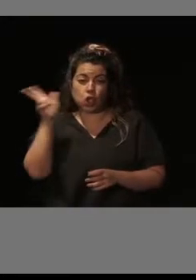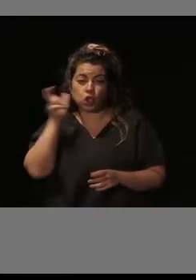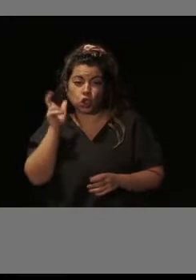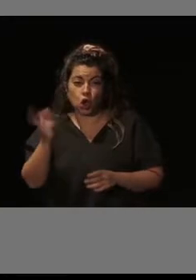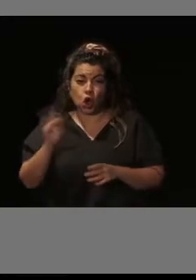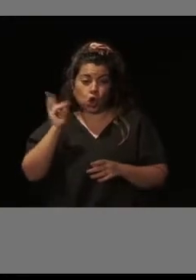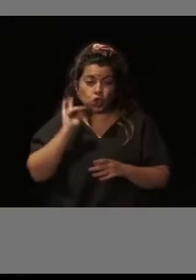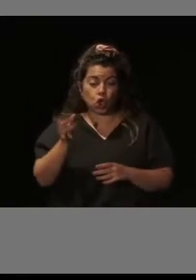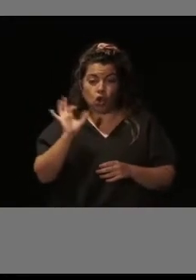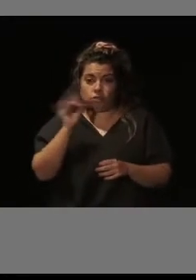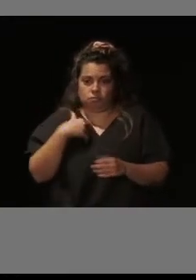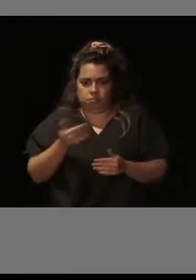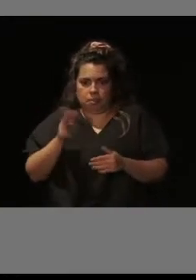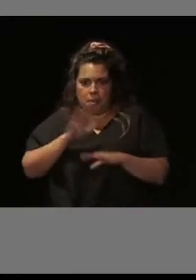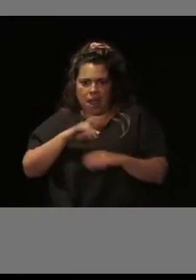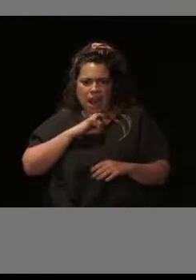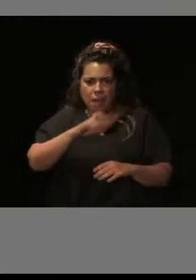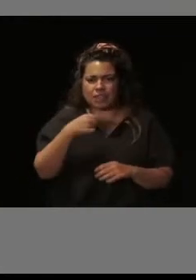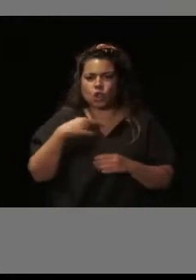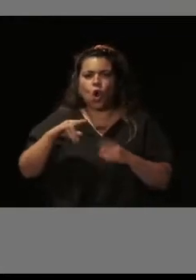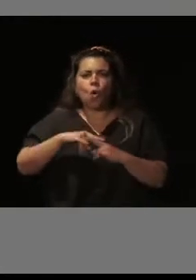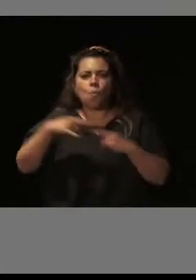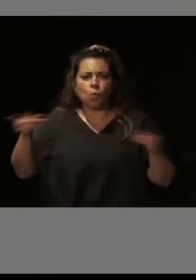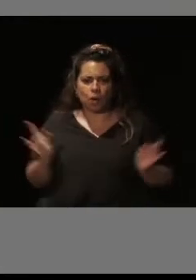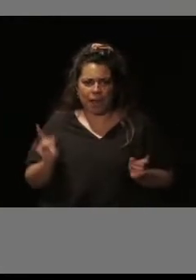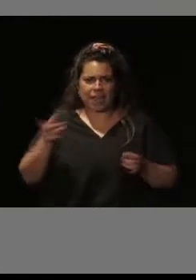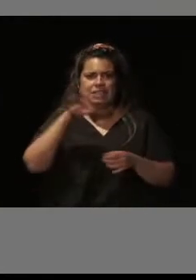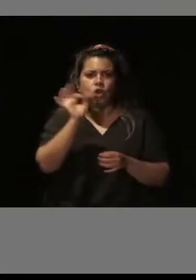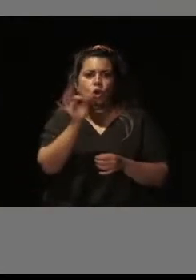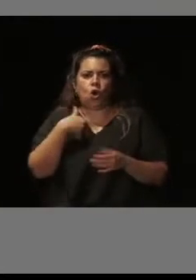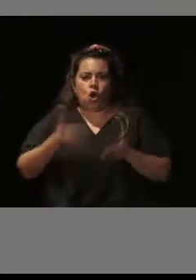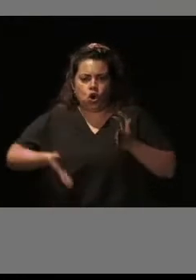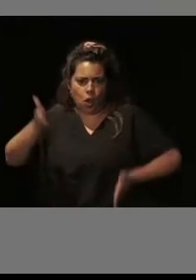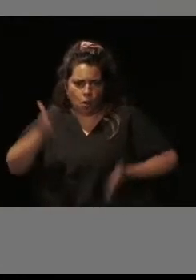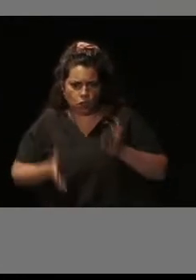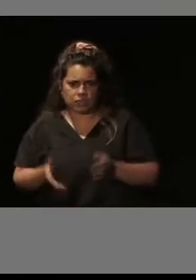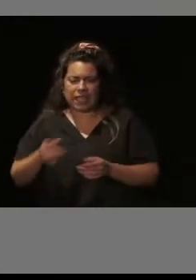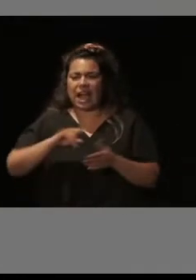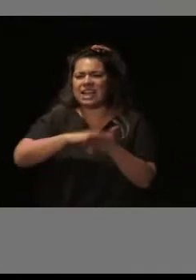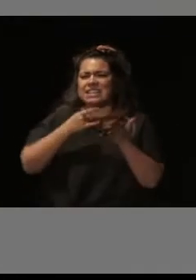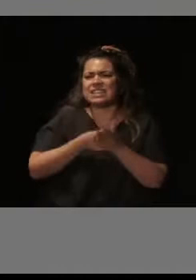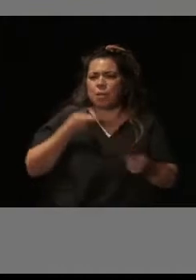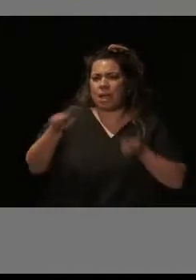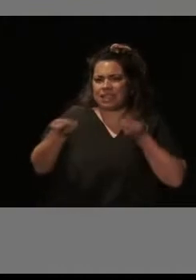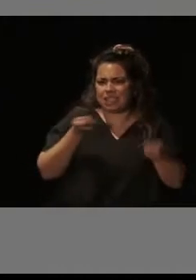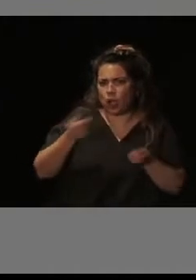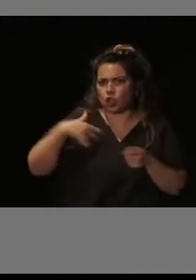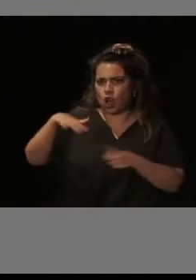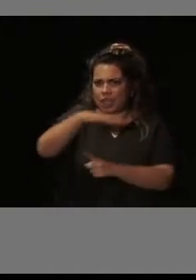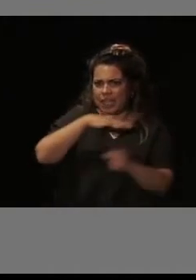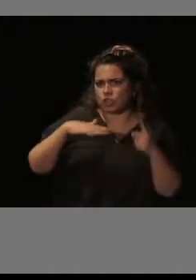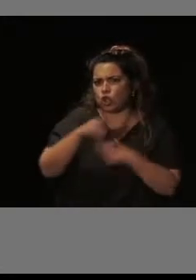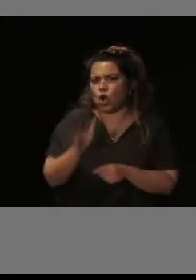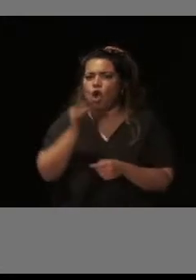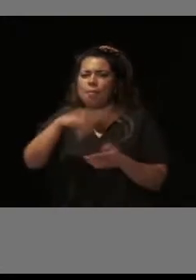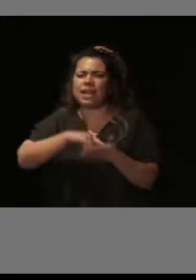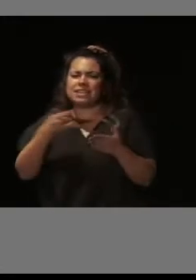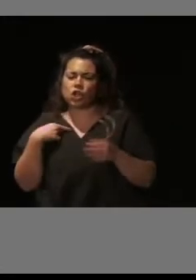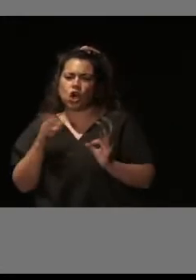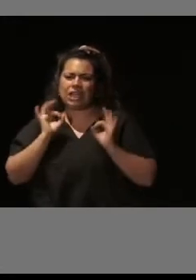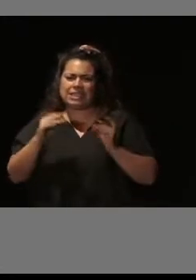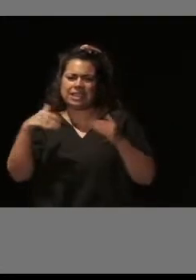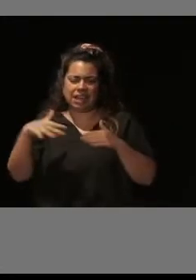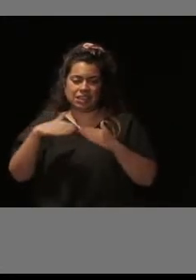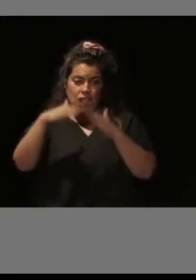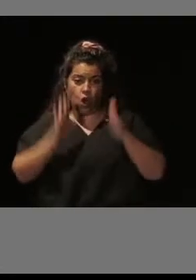señalización, bucles de inducción magnética, domótica y todo lo que es sistemas de control de entorno y tecnologías del hogar digital.